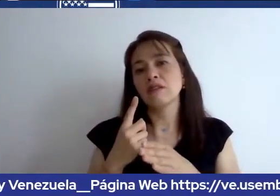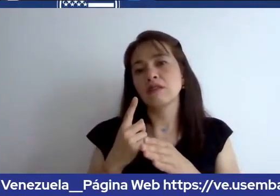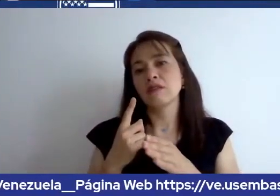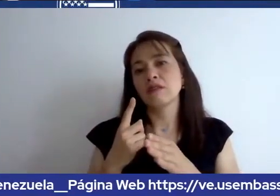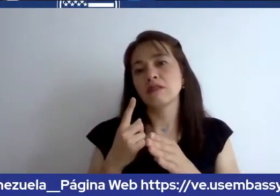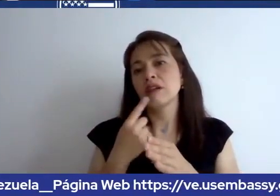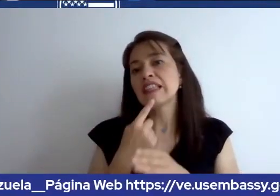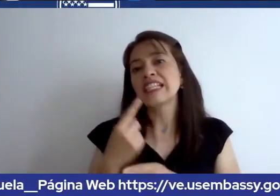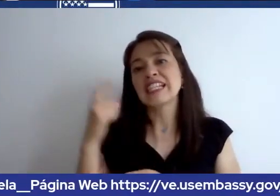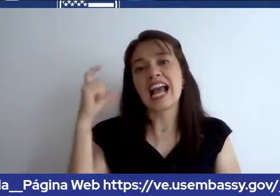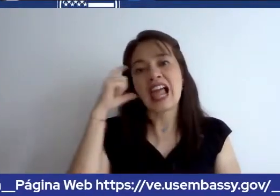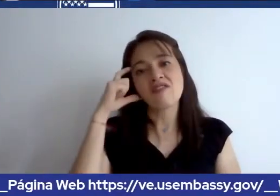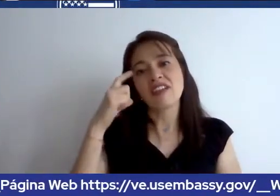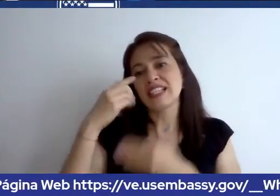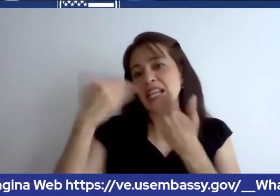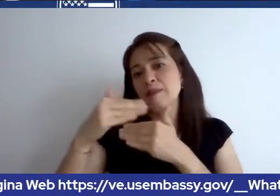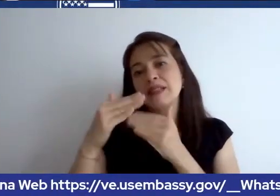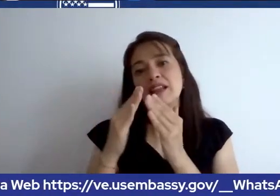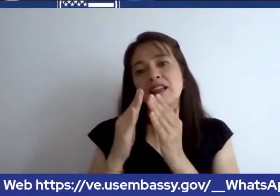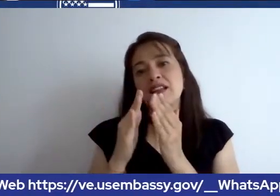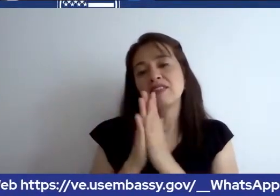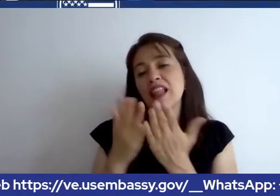la fecha límite de su visa.